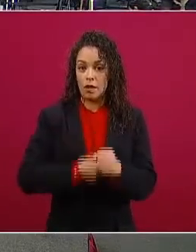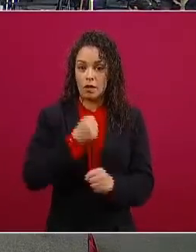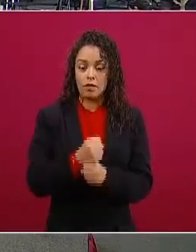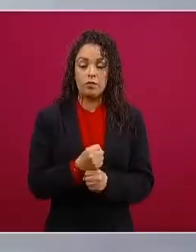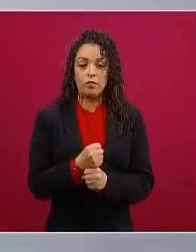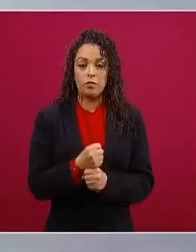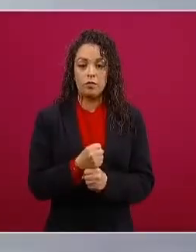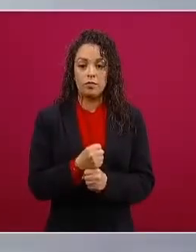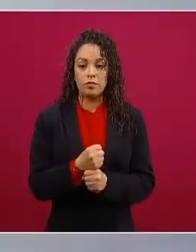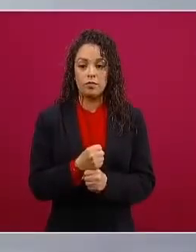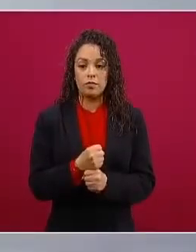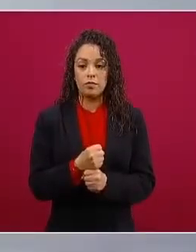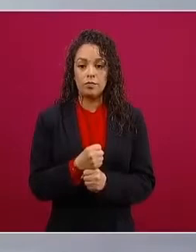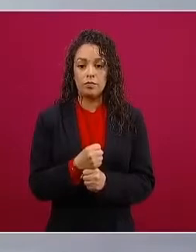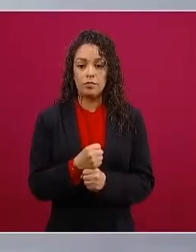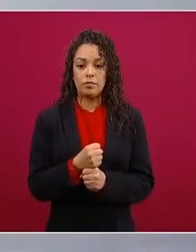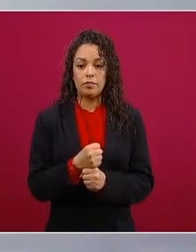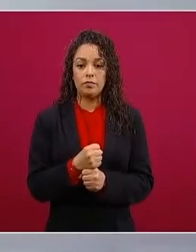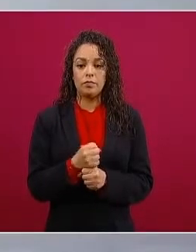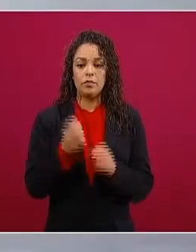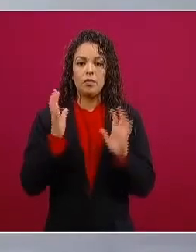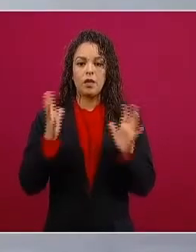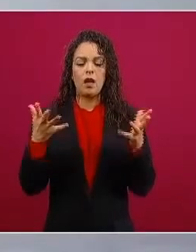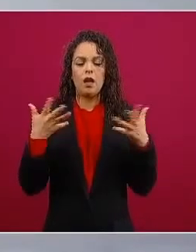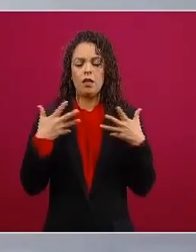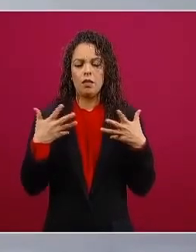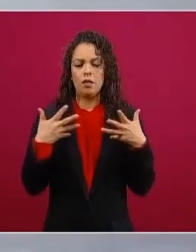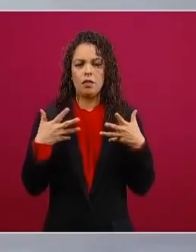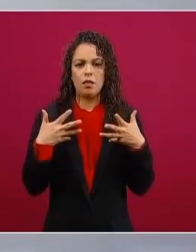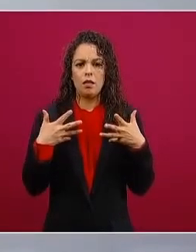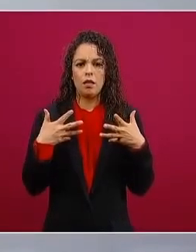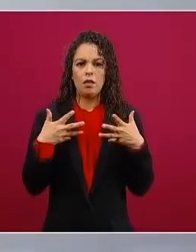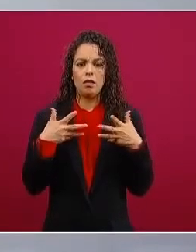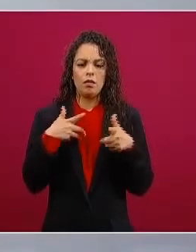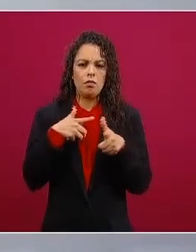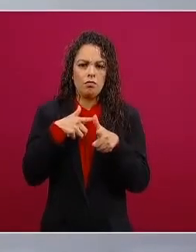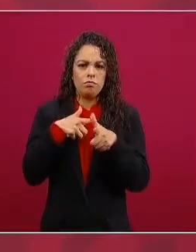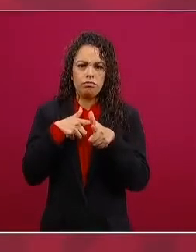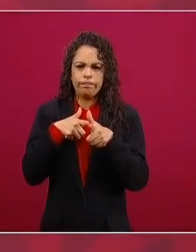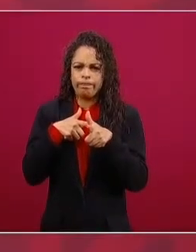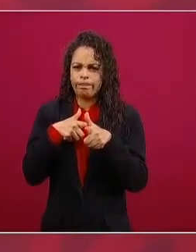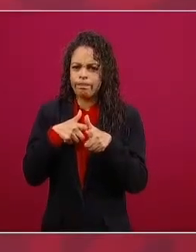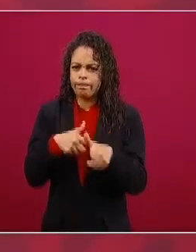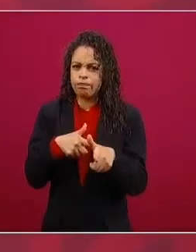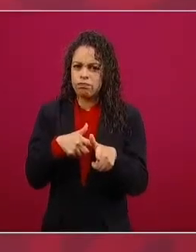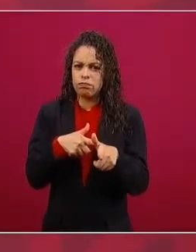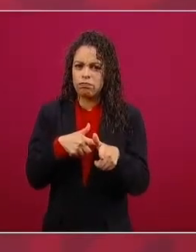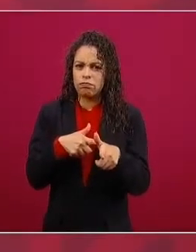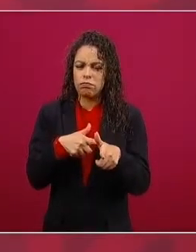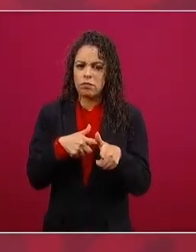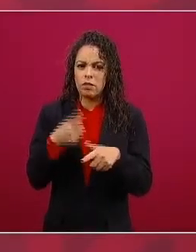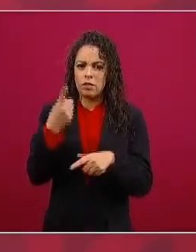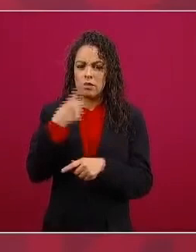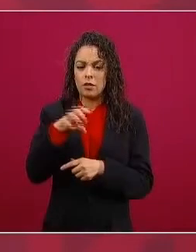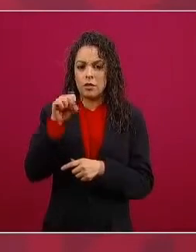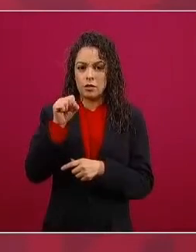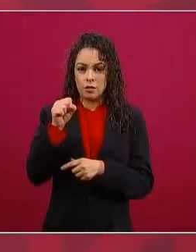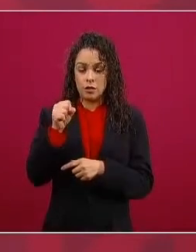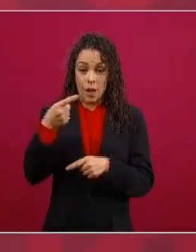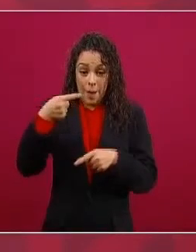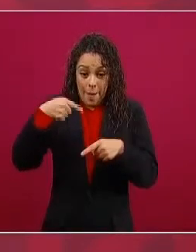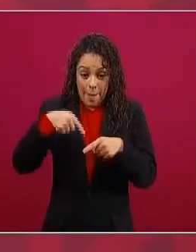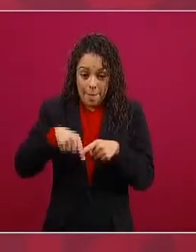ya llevamos ya tenemos 160 empezamos con 150